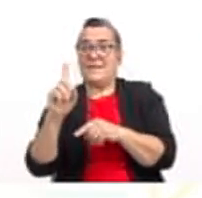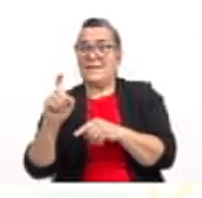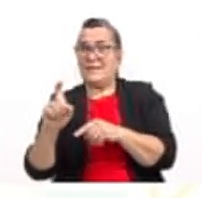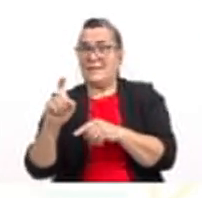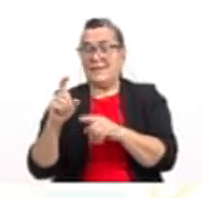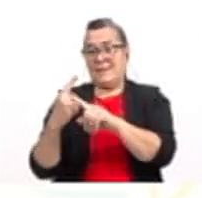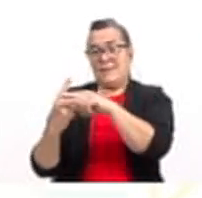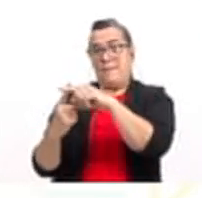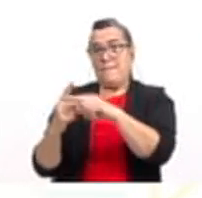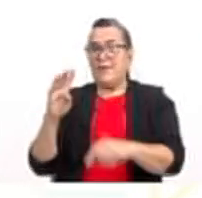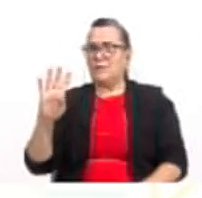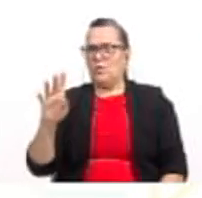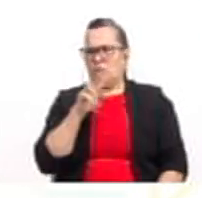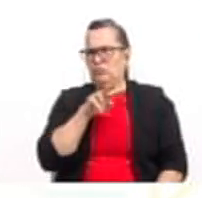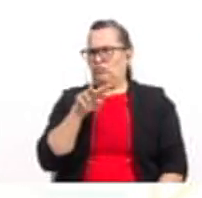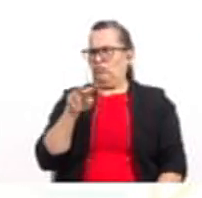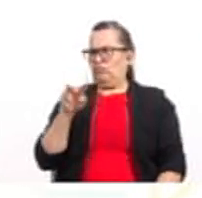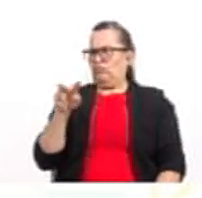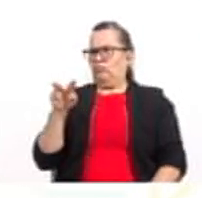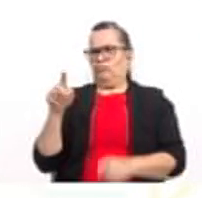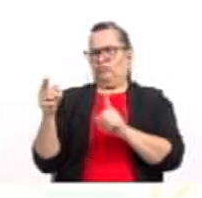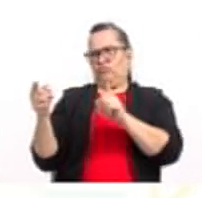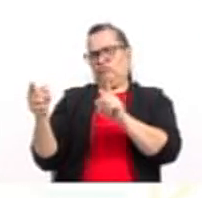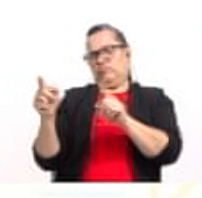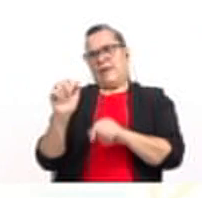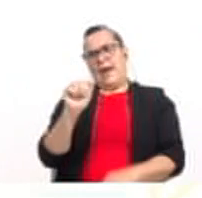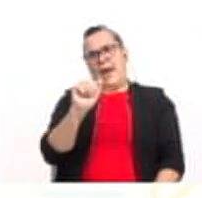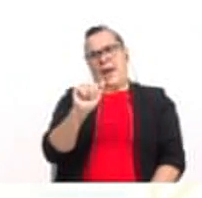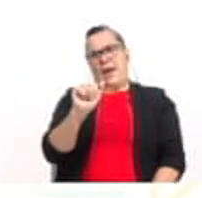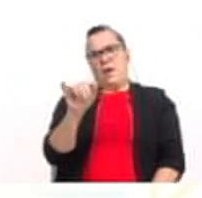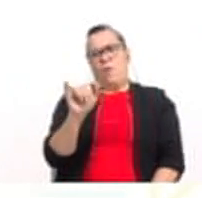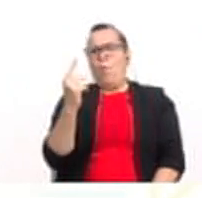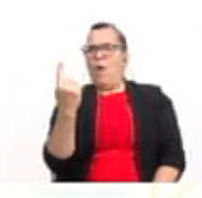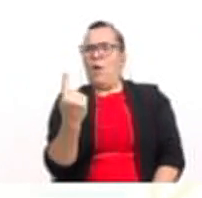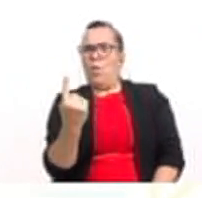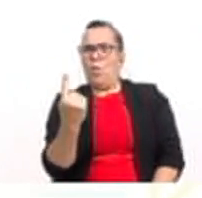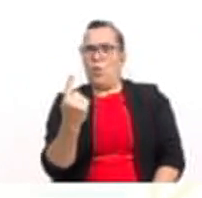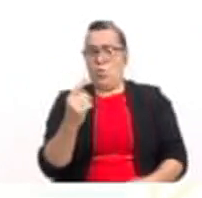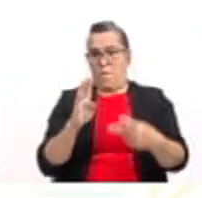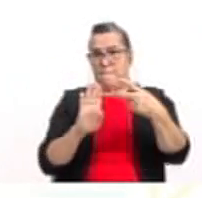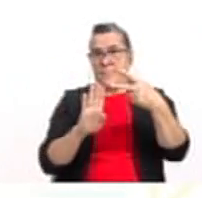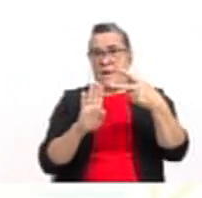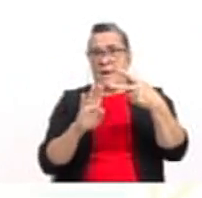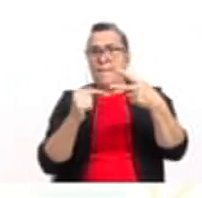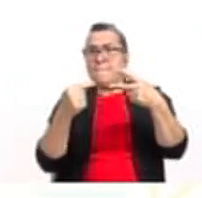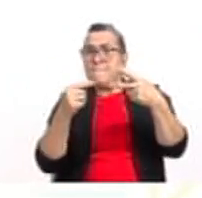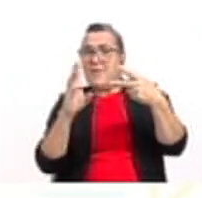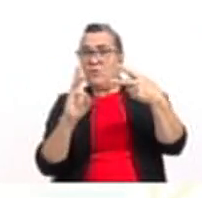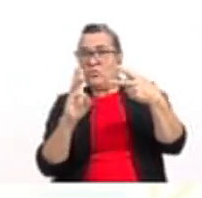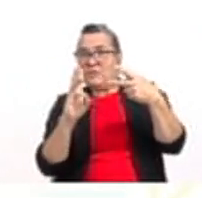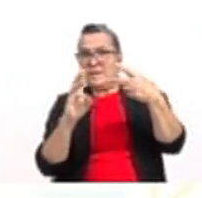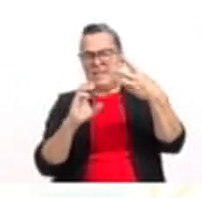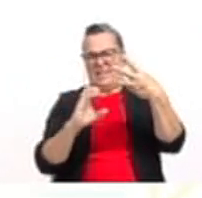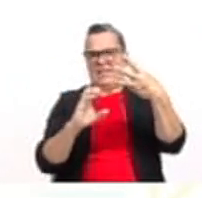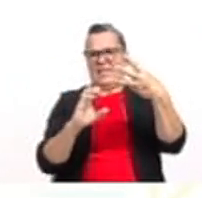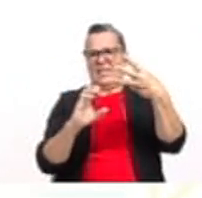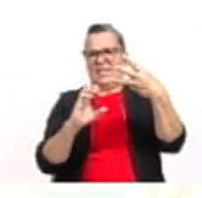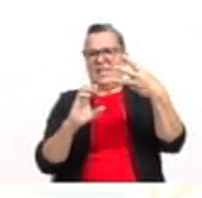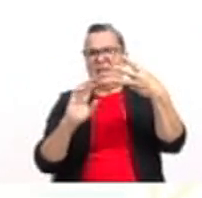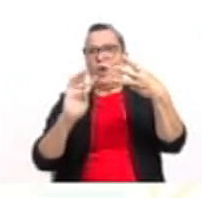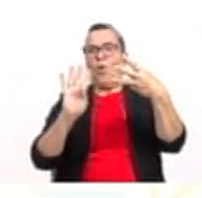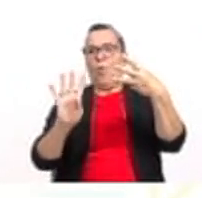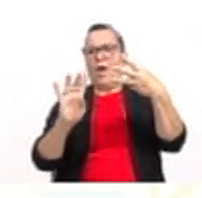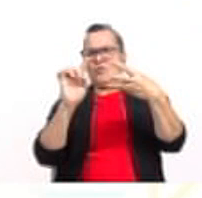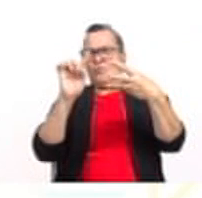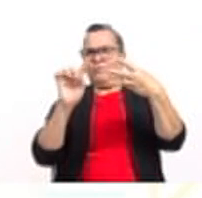4. Observemos que el valor de A es 1, el valor de B es menos 6 y el valor de C es 4.